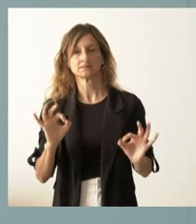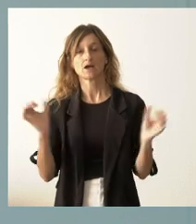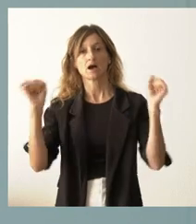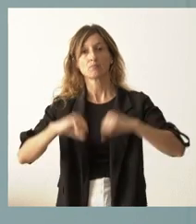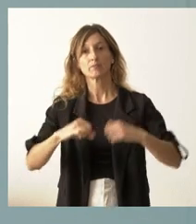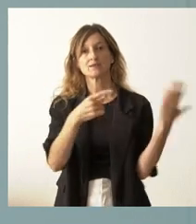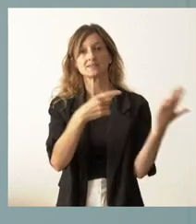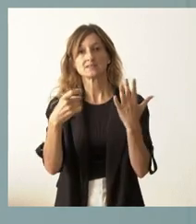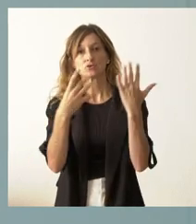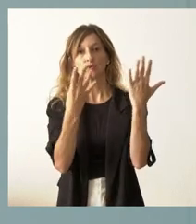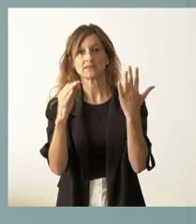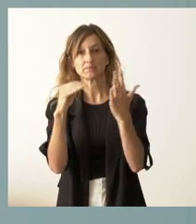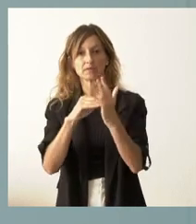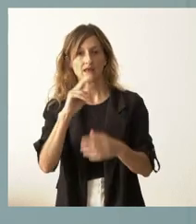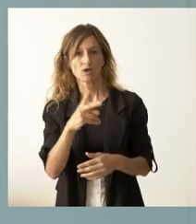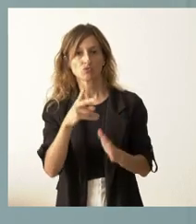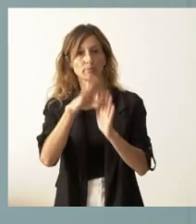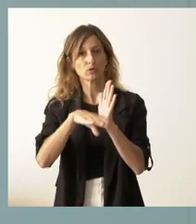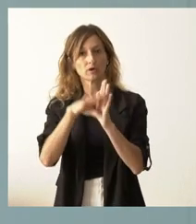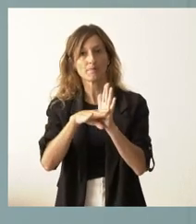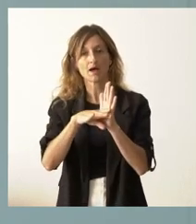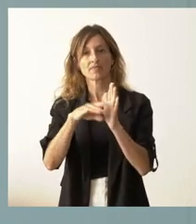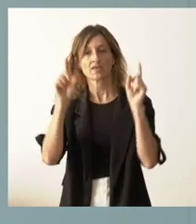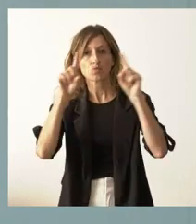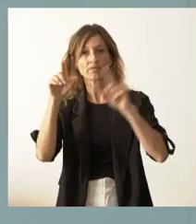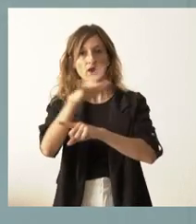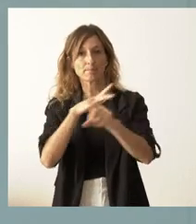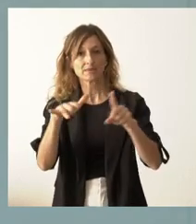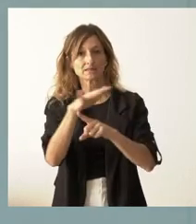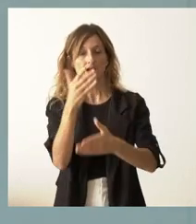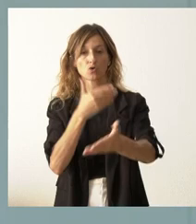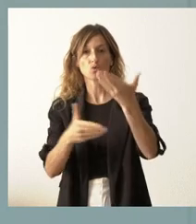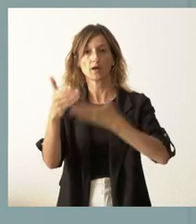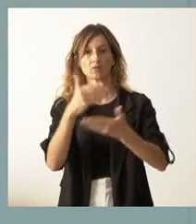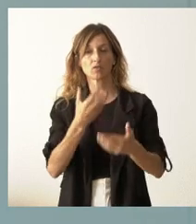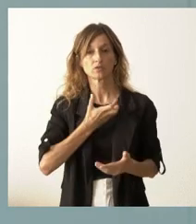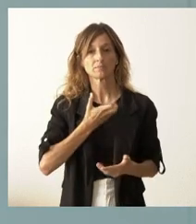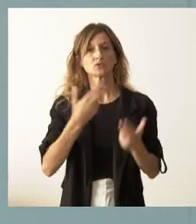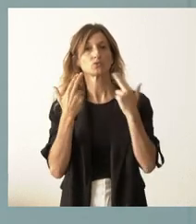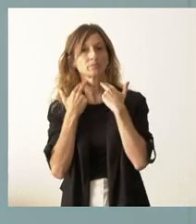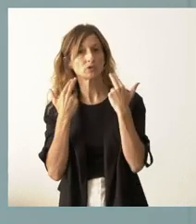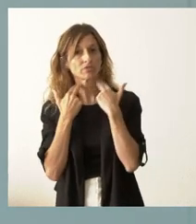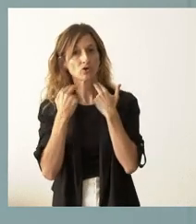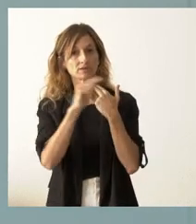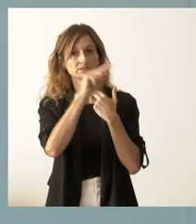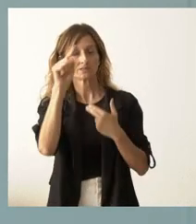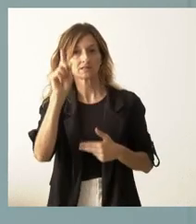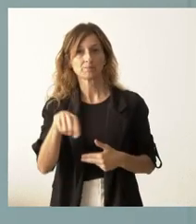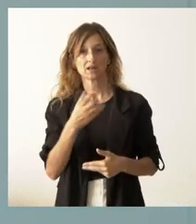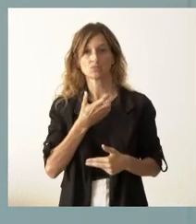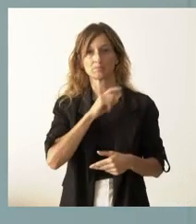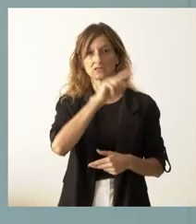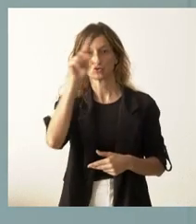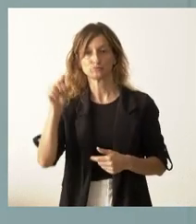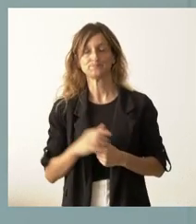690.000 euros para programas y acciones de educación ambiental en colaboración con las corporaciones locales, diputaciones provinciales y ayuntamientos.